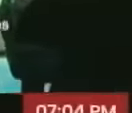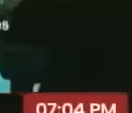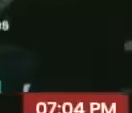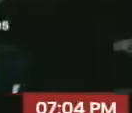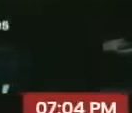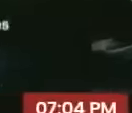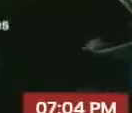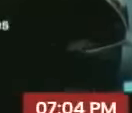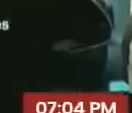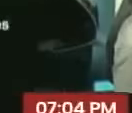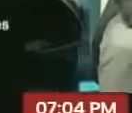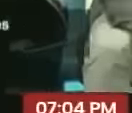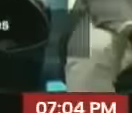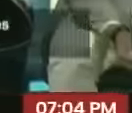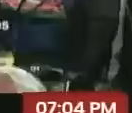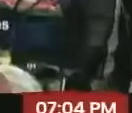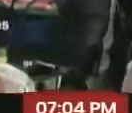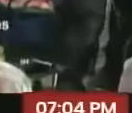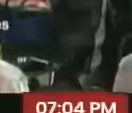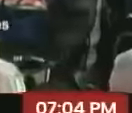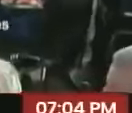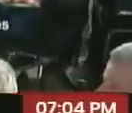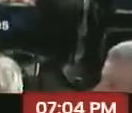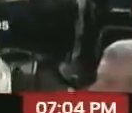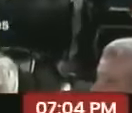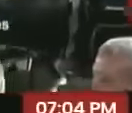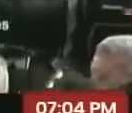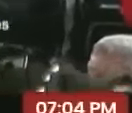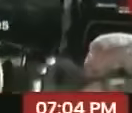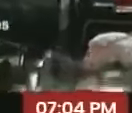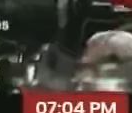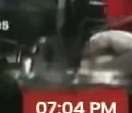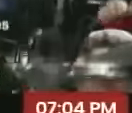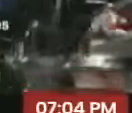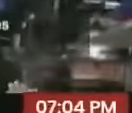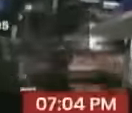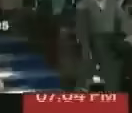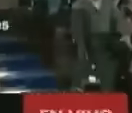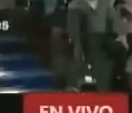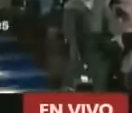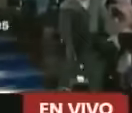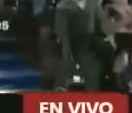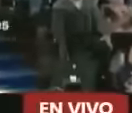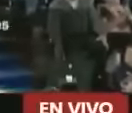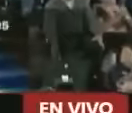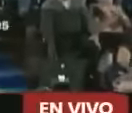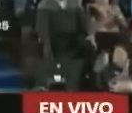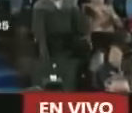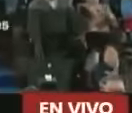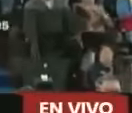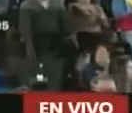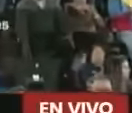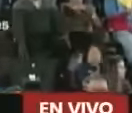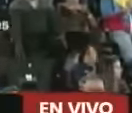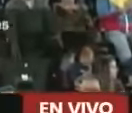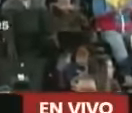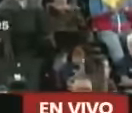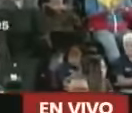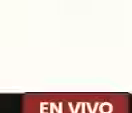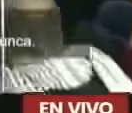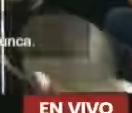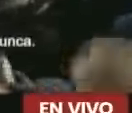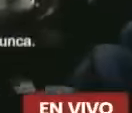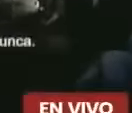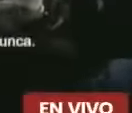celebró junto a invitados especiales y comunicadores populares el primer aniversario de su programa con Maduro